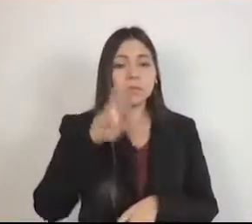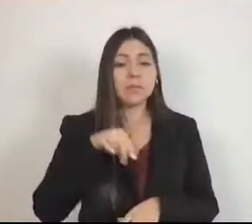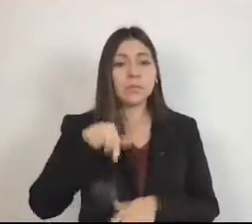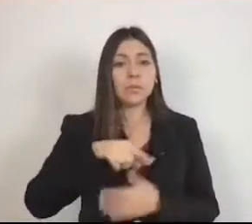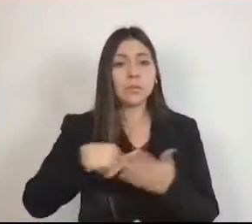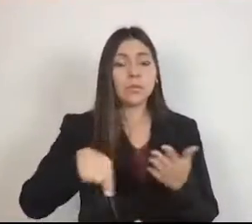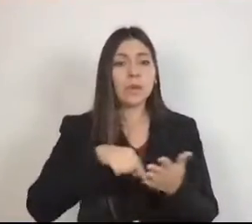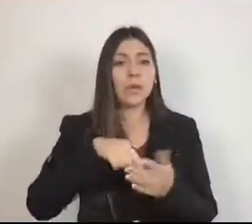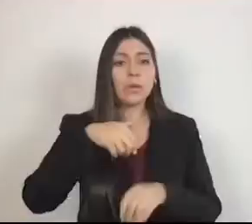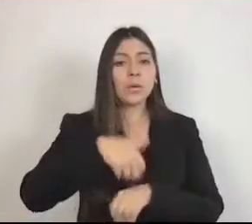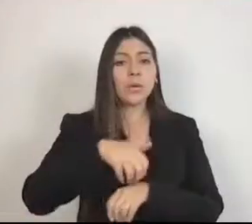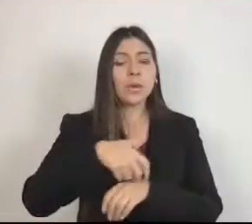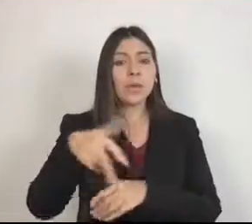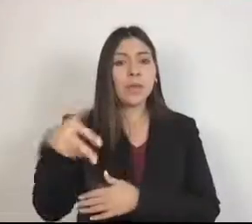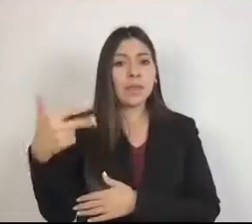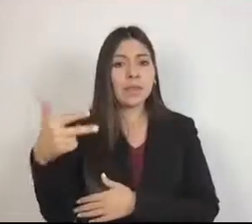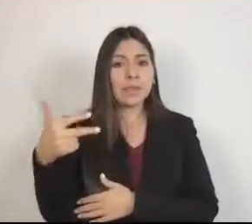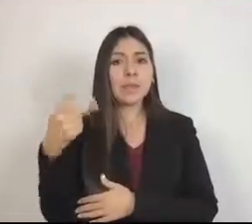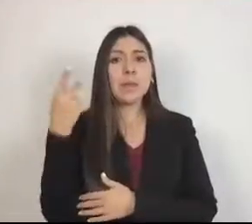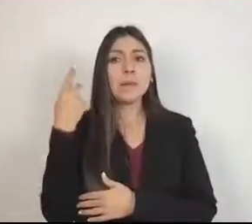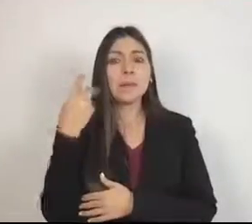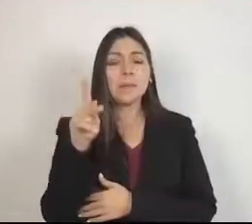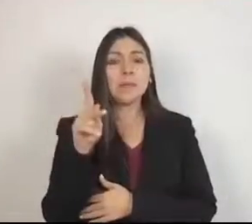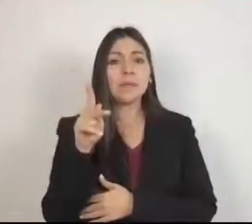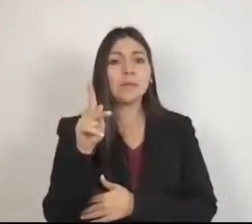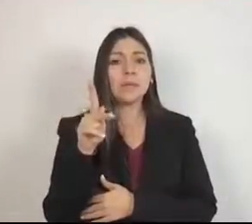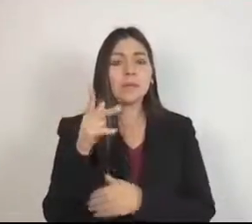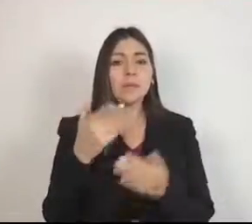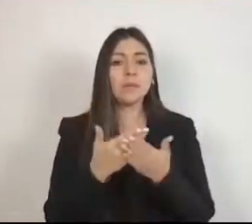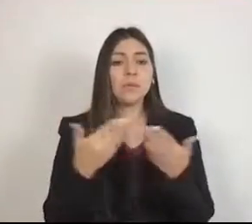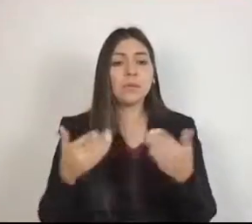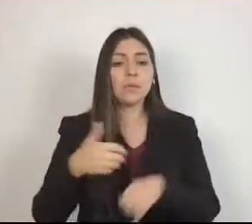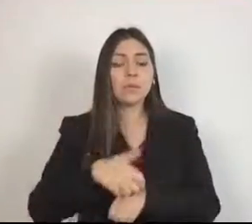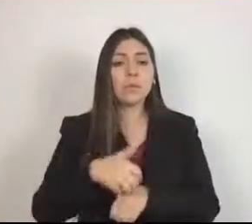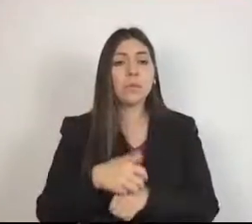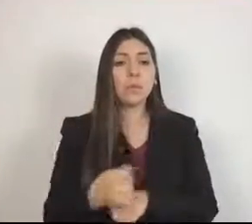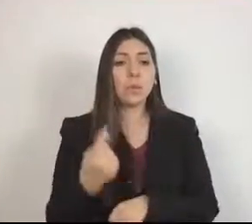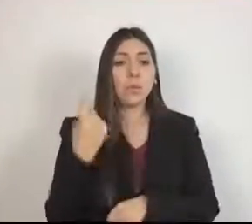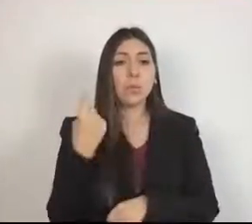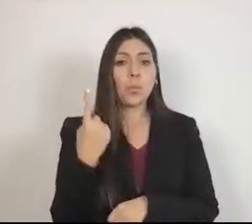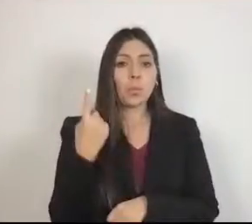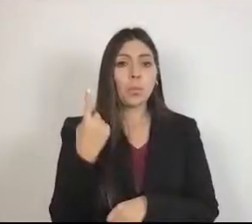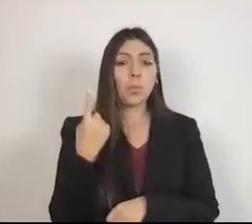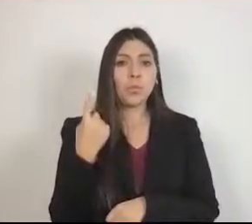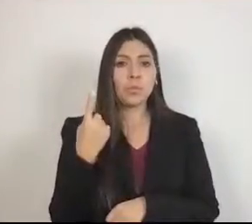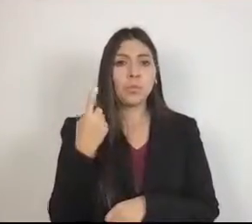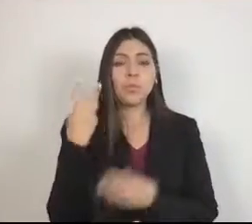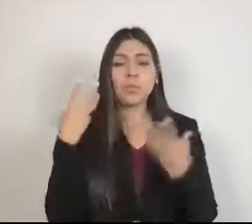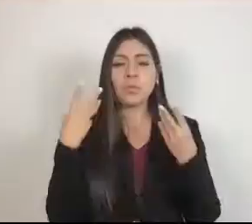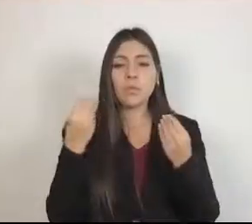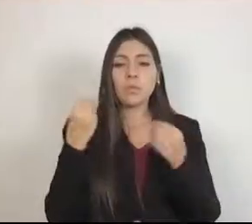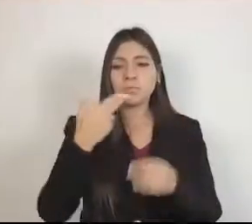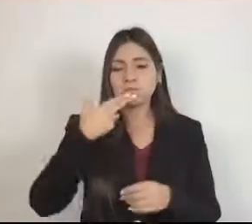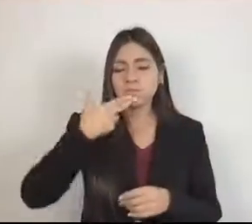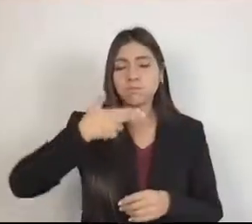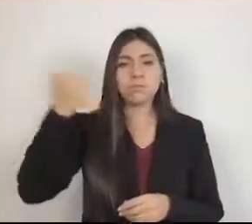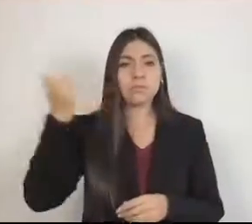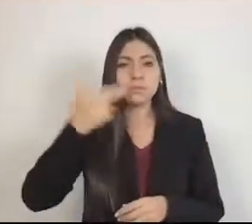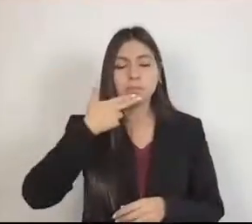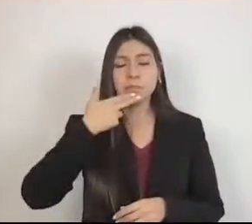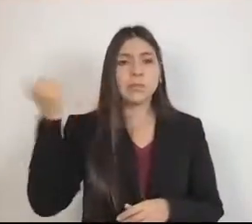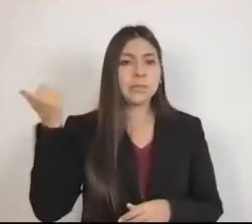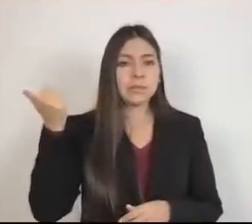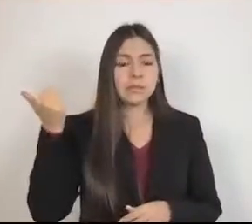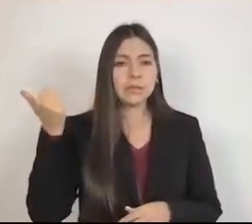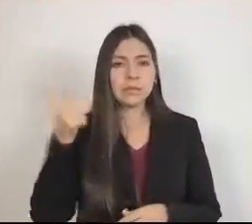decimotercero, pero somos el número uno en el número de suicidios. Y, señor secretario,